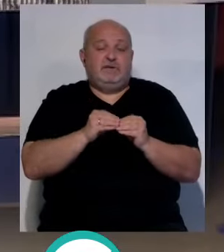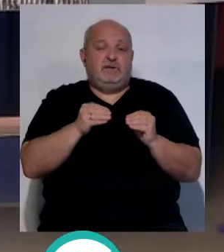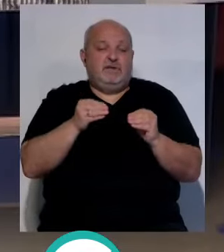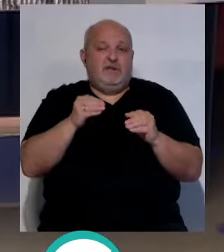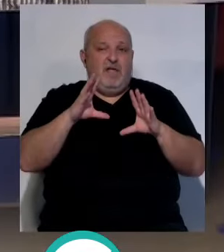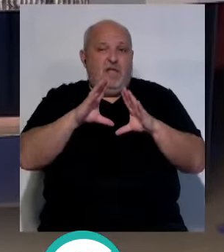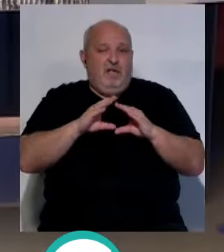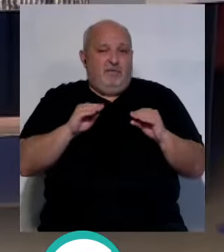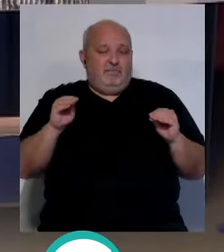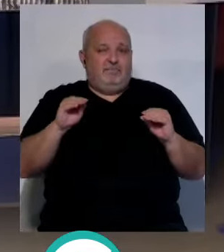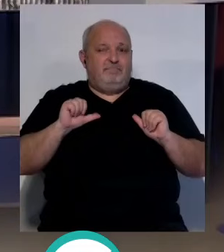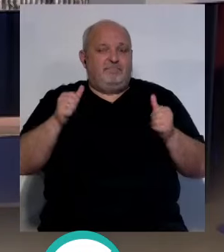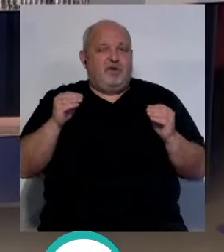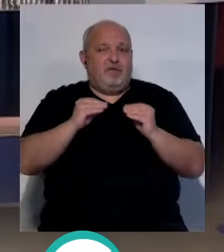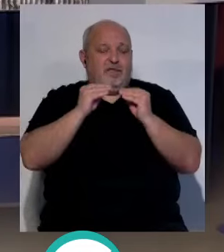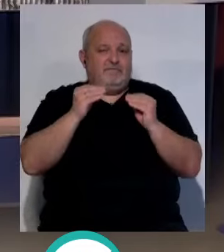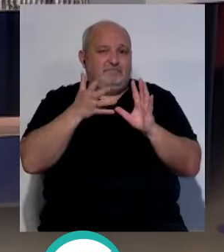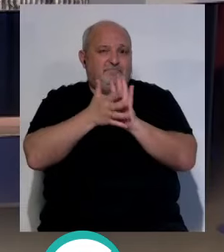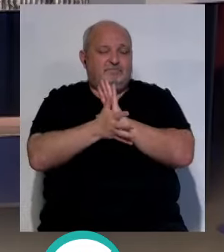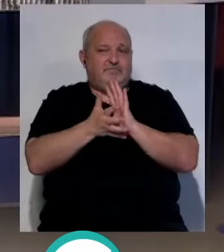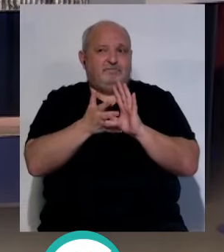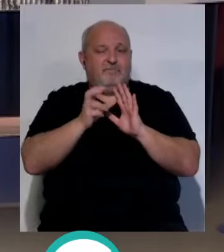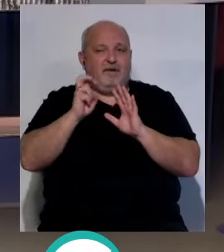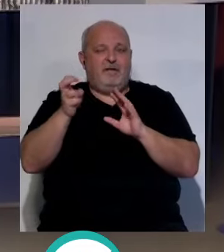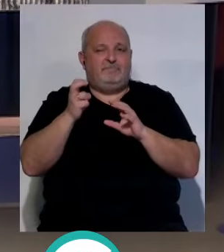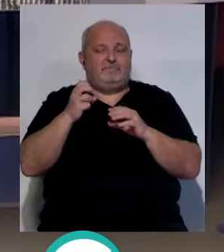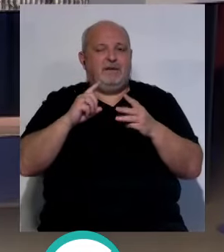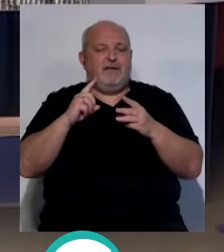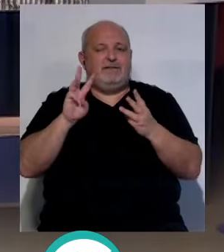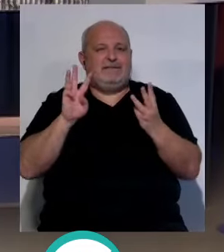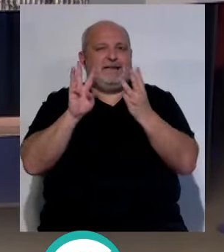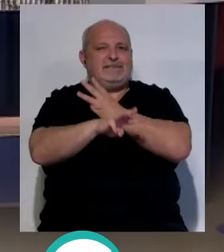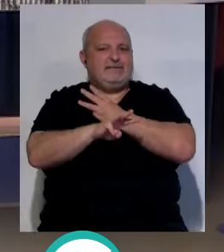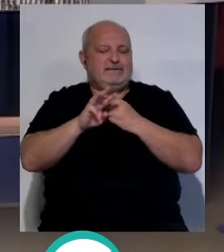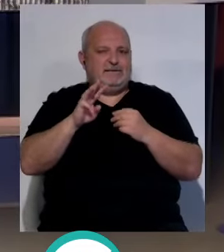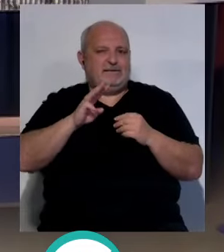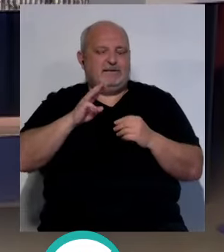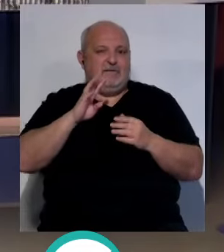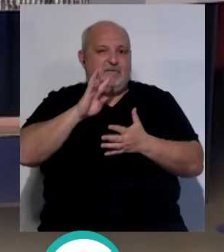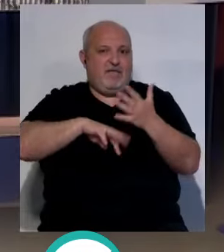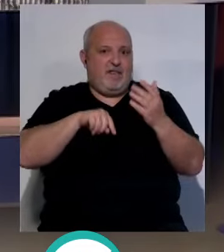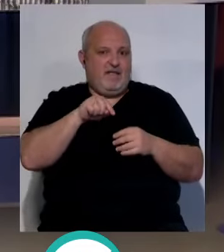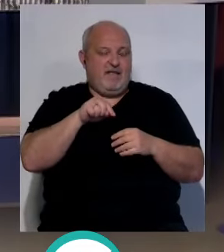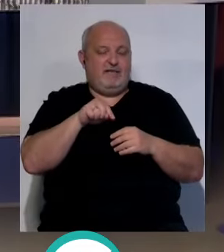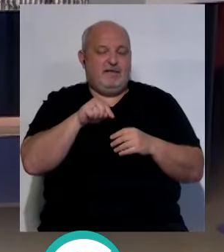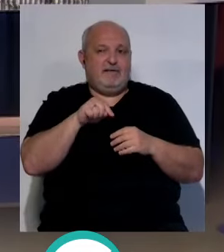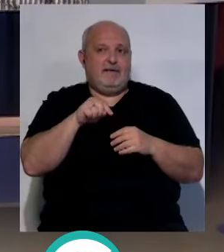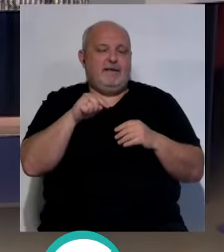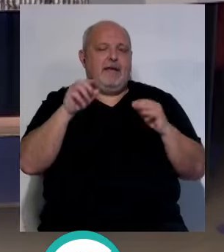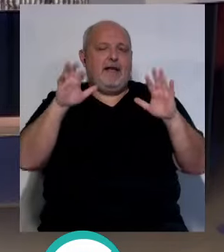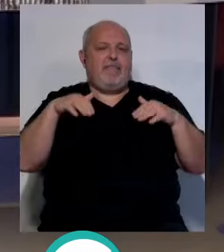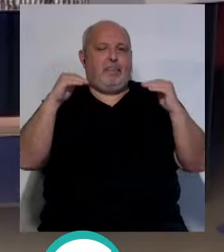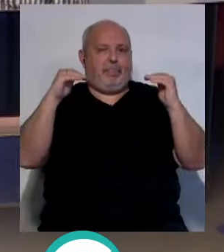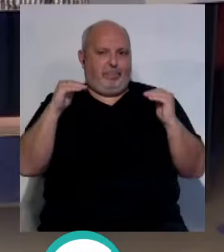desinflaba el equipo una vez que coincidía, se dice, con el triple cambio que hizo el Barcelona, y ahí se viene un poquito abajo.